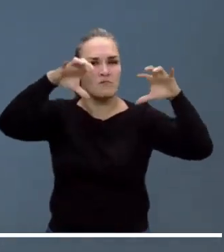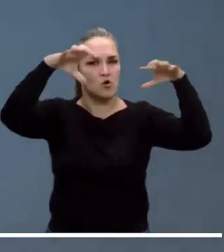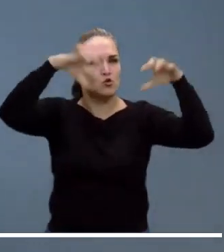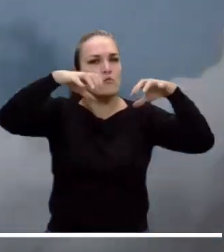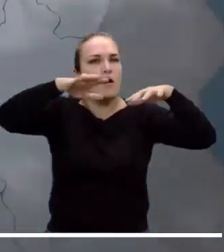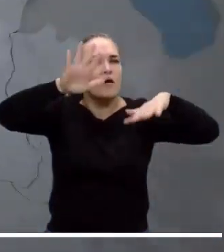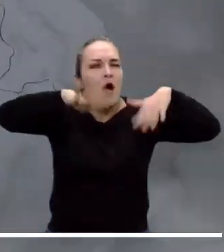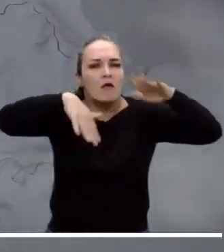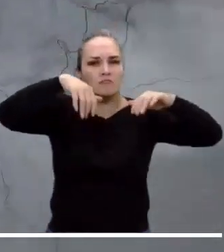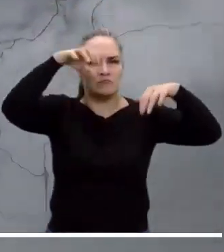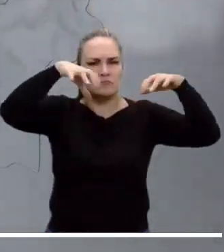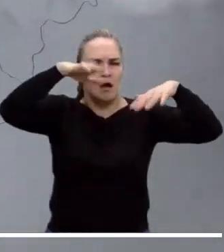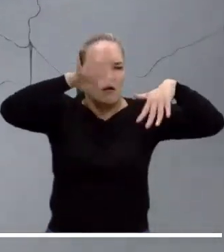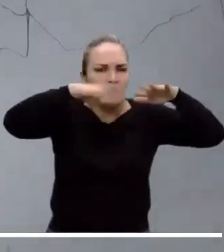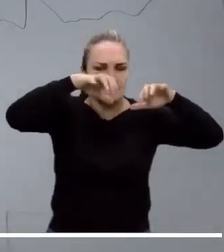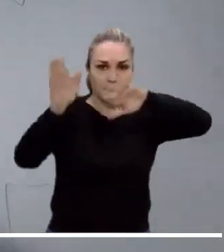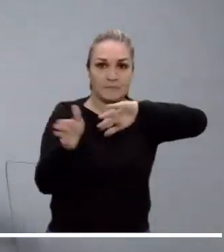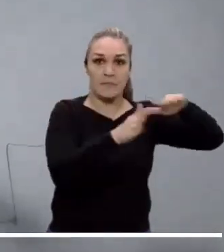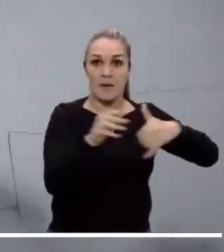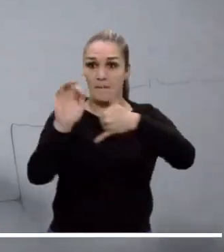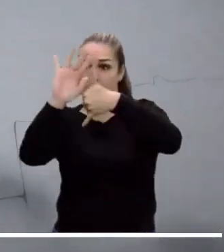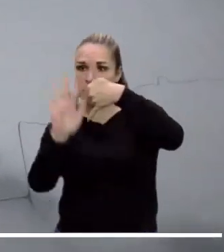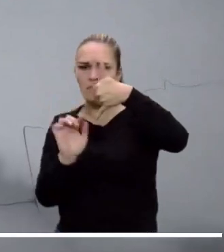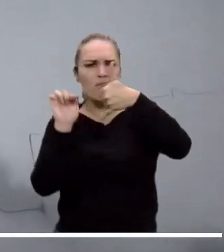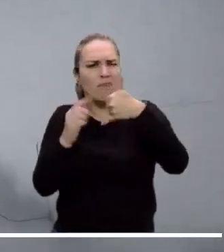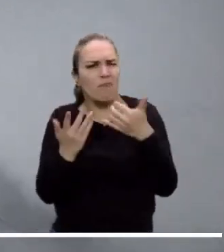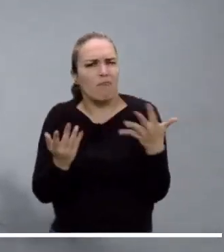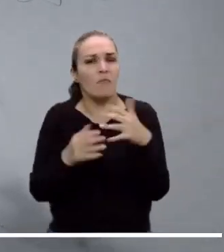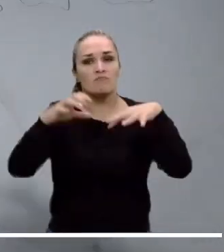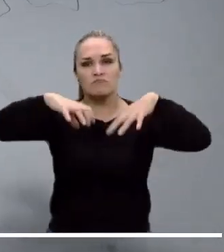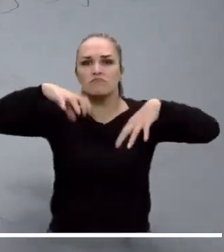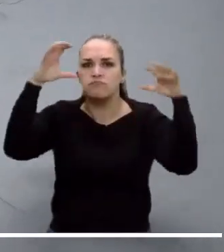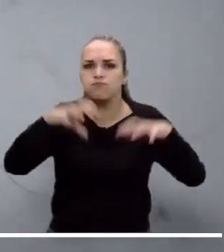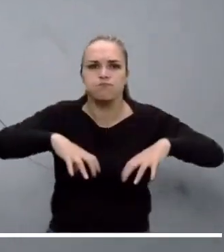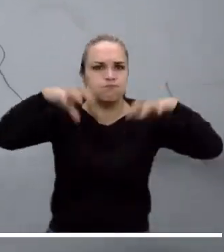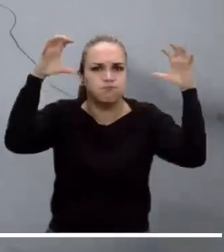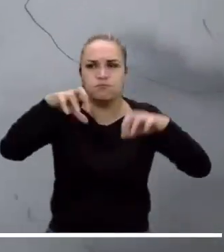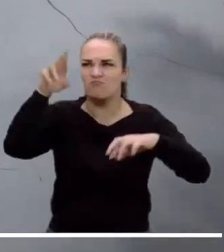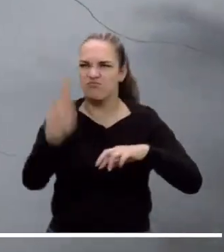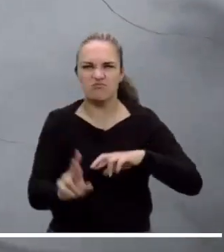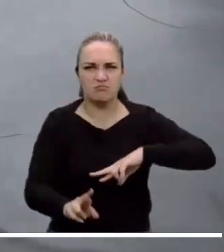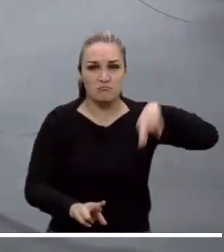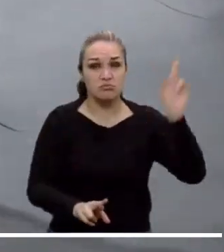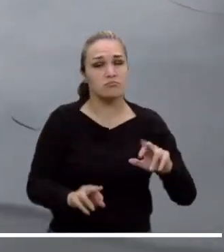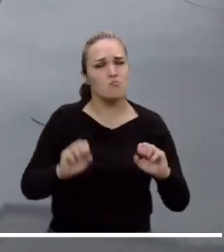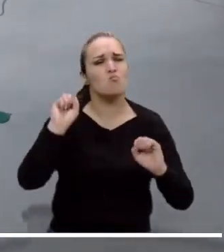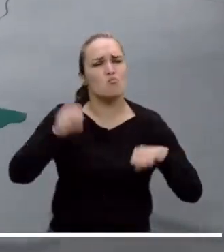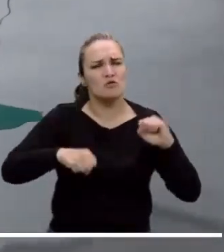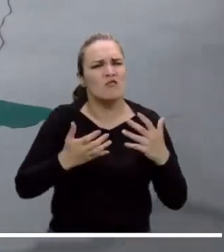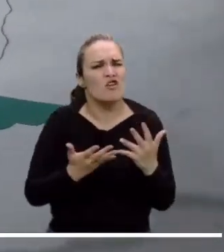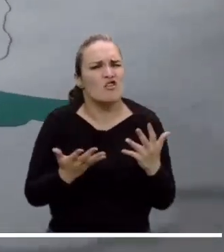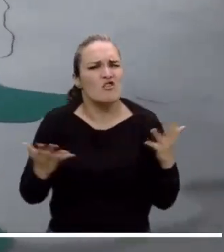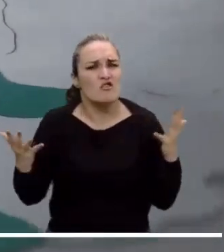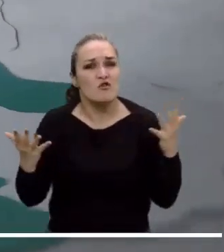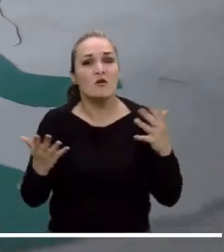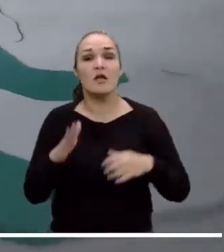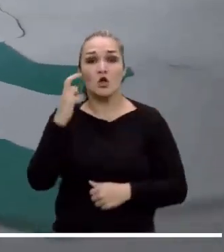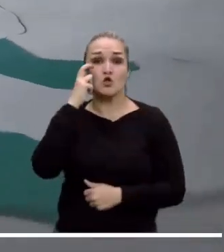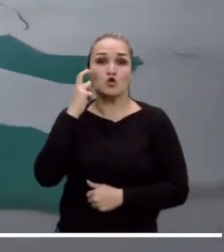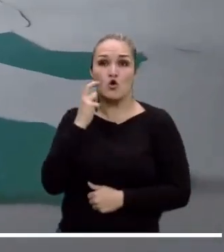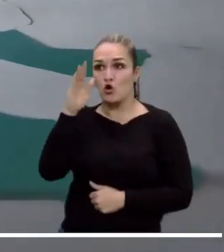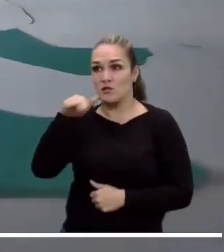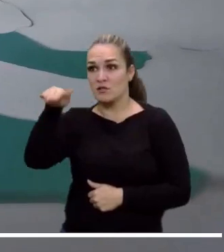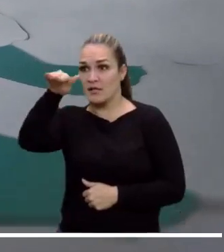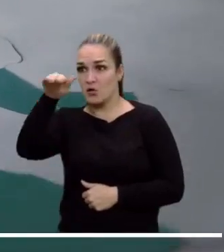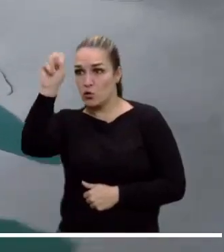posibilidad de lluvias ocasionales. En la región Pacífica son previstas las lluvias con posibles tormentas eléctricas en zonas